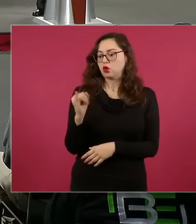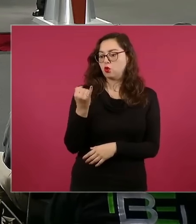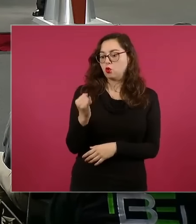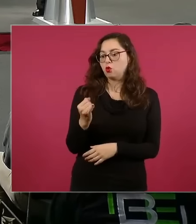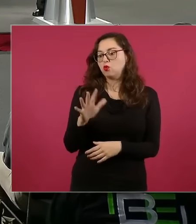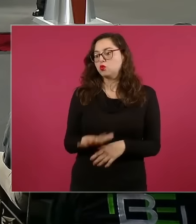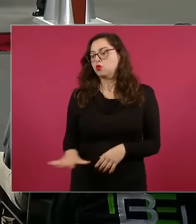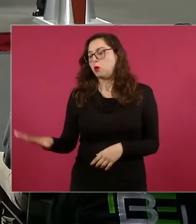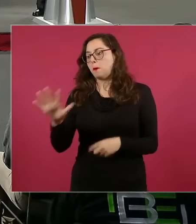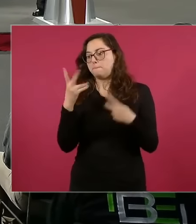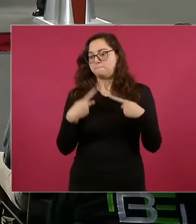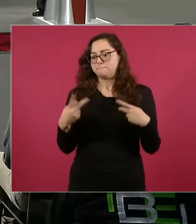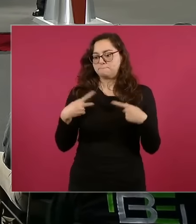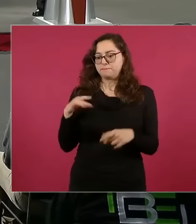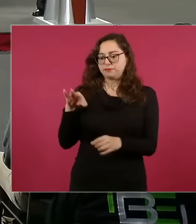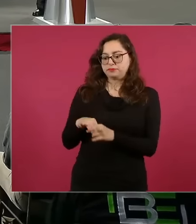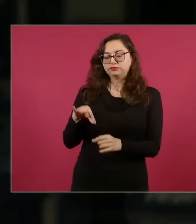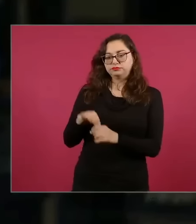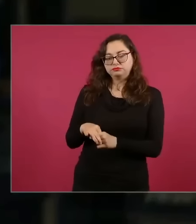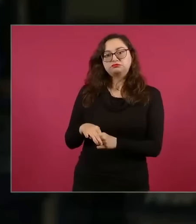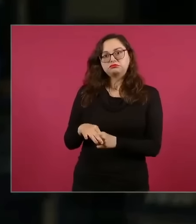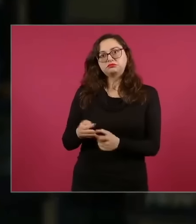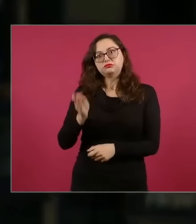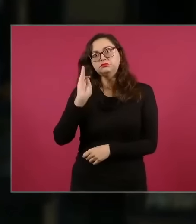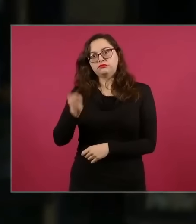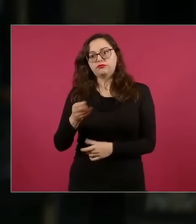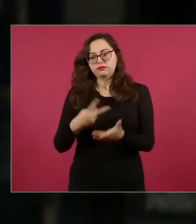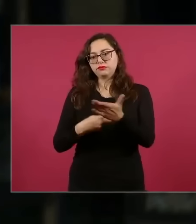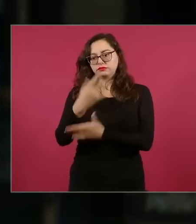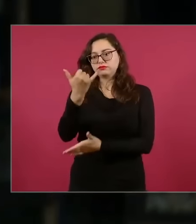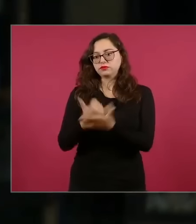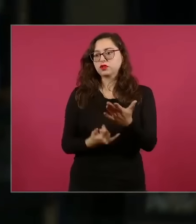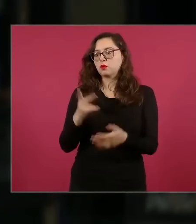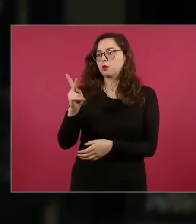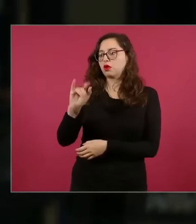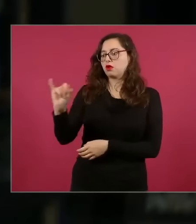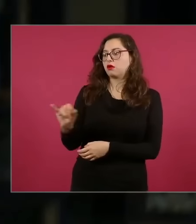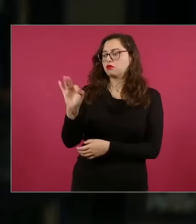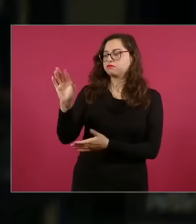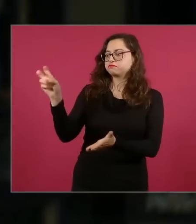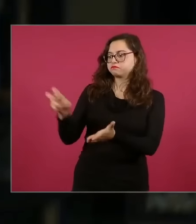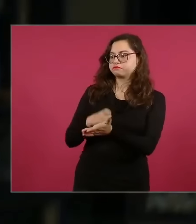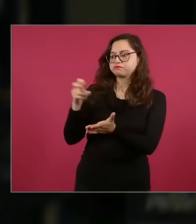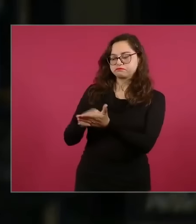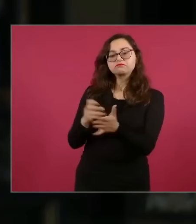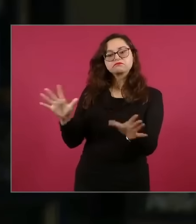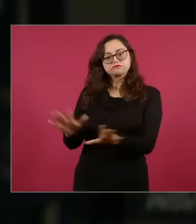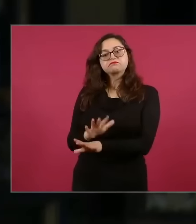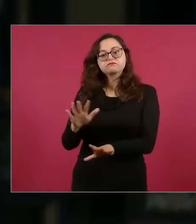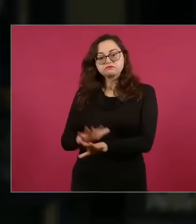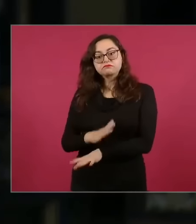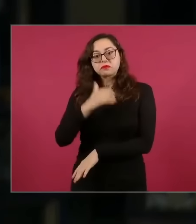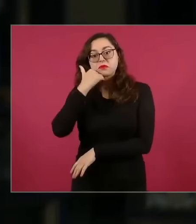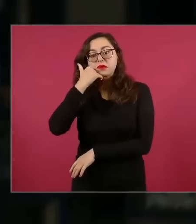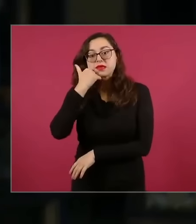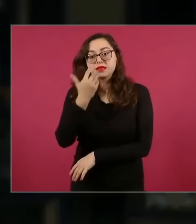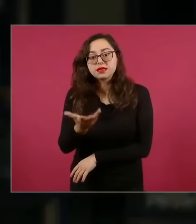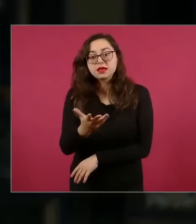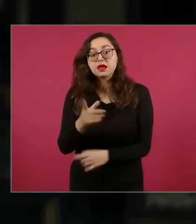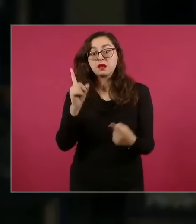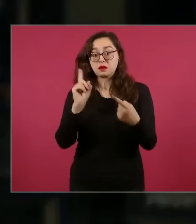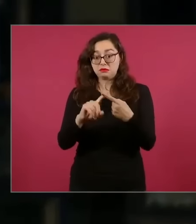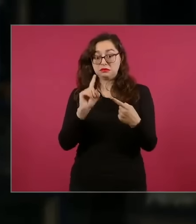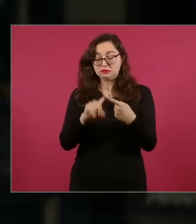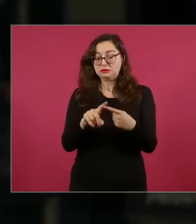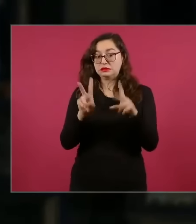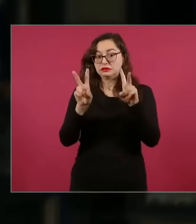de reformar a nuestro Poder Judicial de la Federación, recordar que no sólo es el tema de que no se imparte justicia,